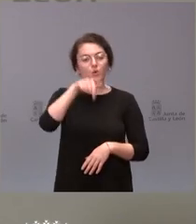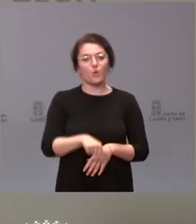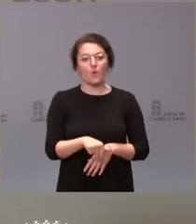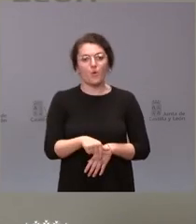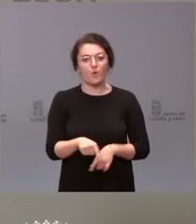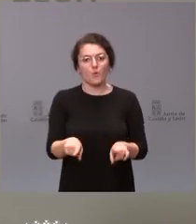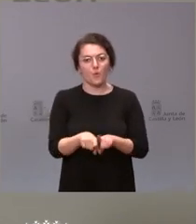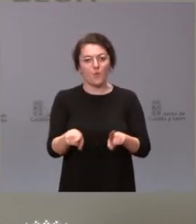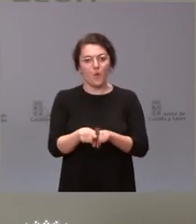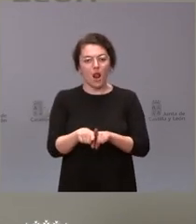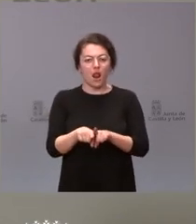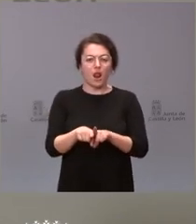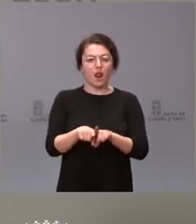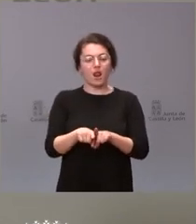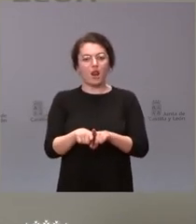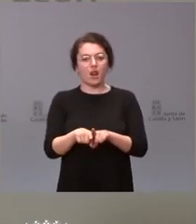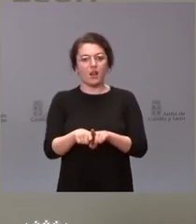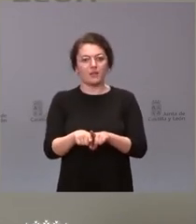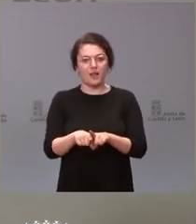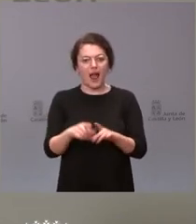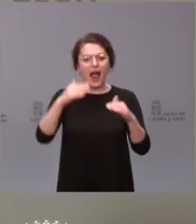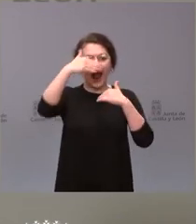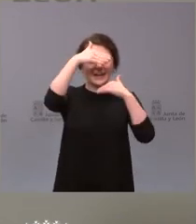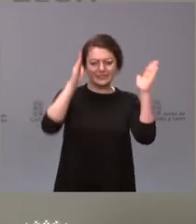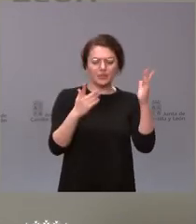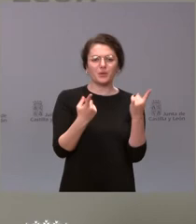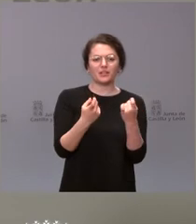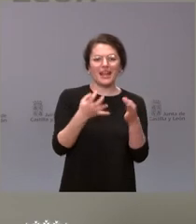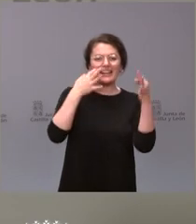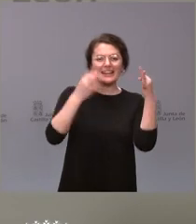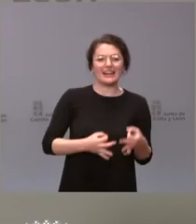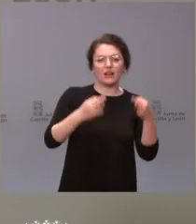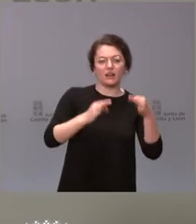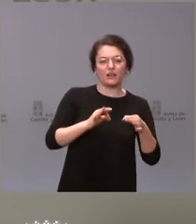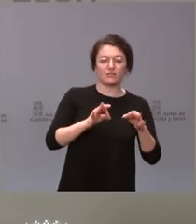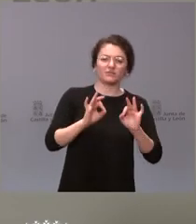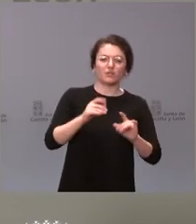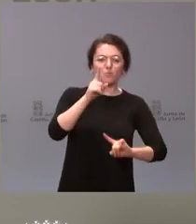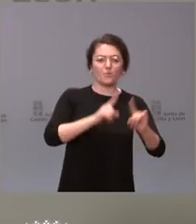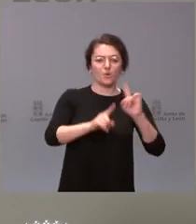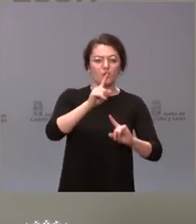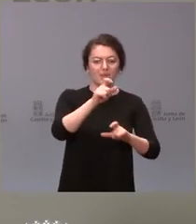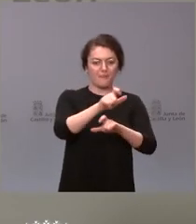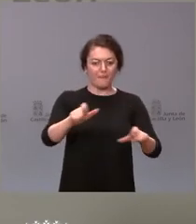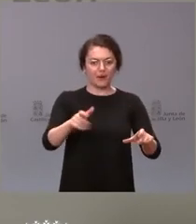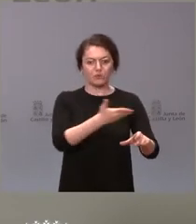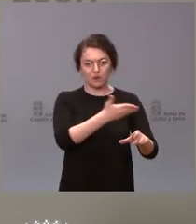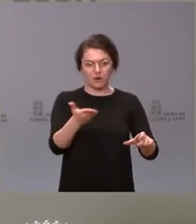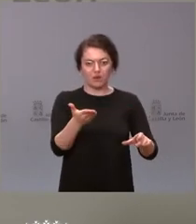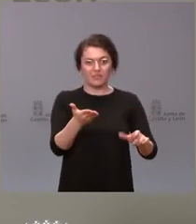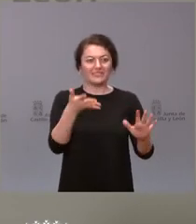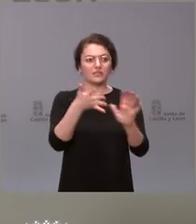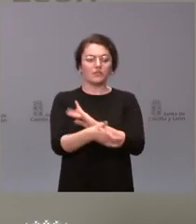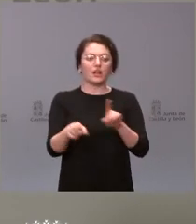de lo que es atender a necesidades reales de los problemas de los ciudadanos y por tanto no hemos tenido aquí ningún elemento que permita